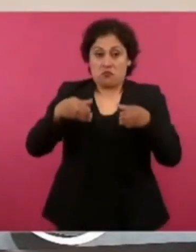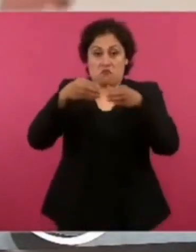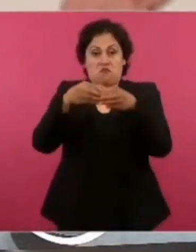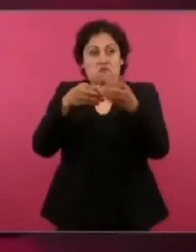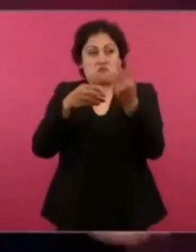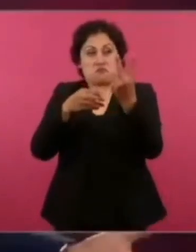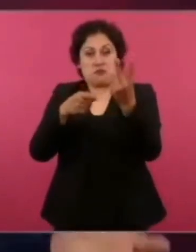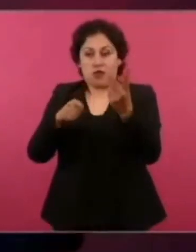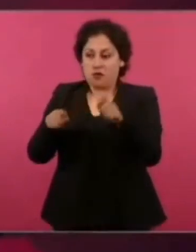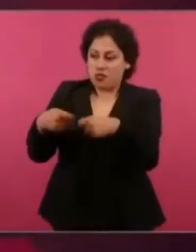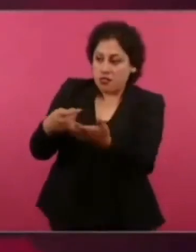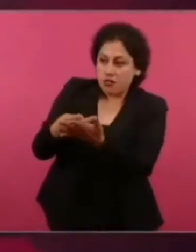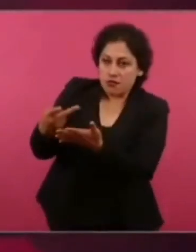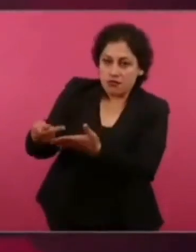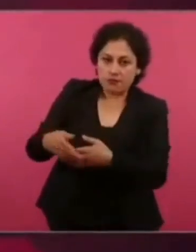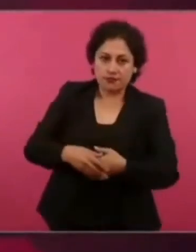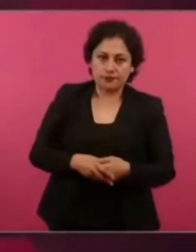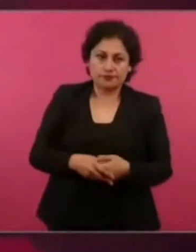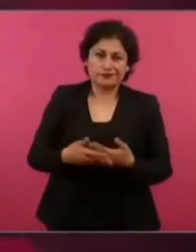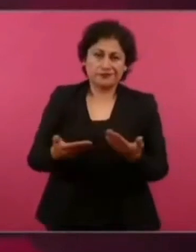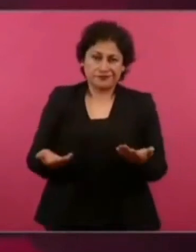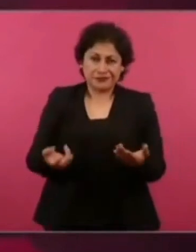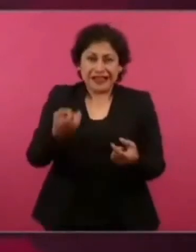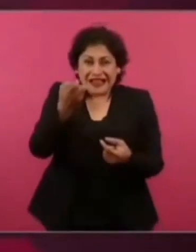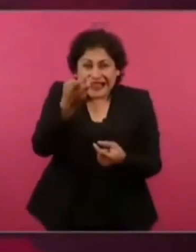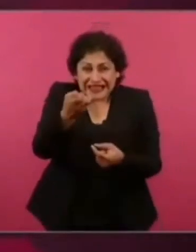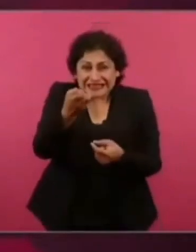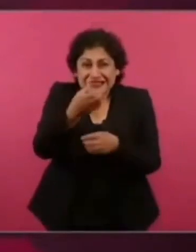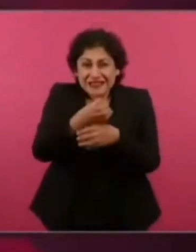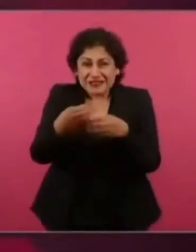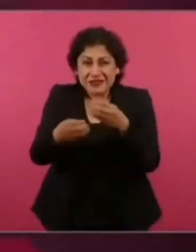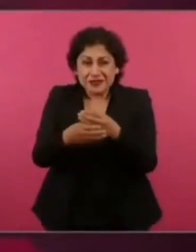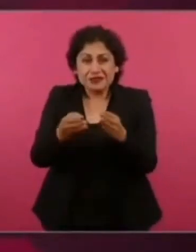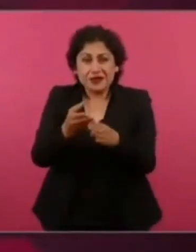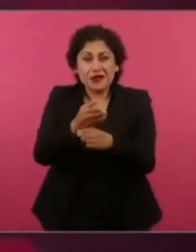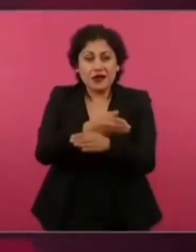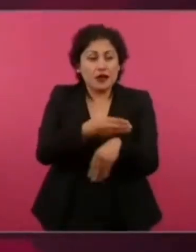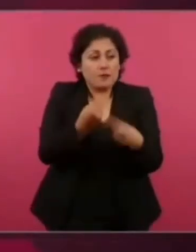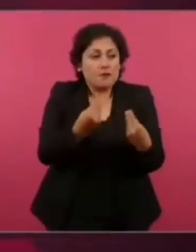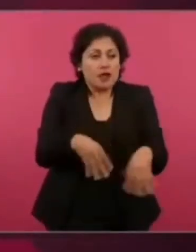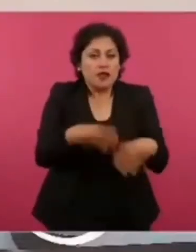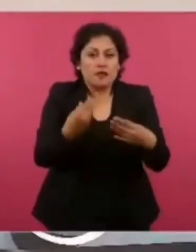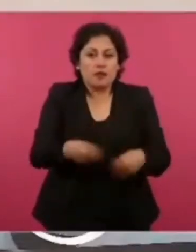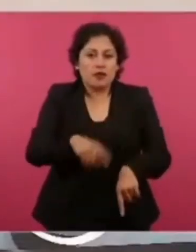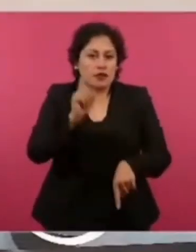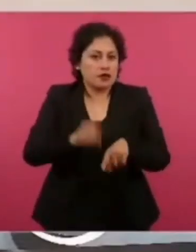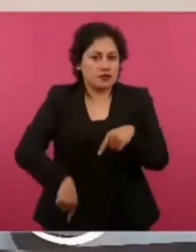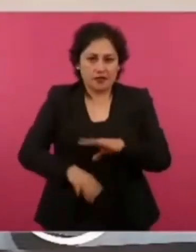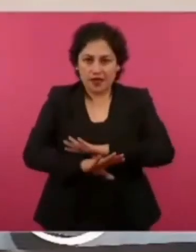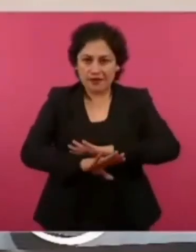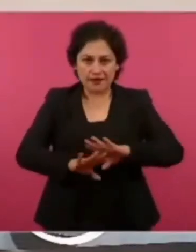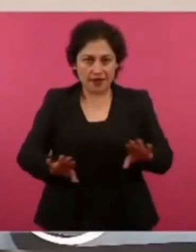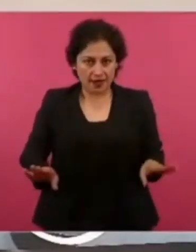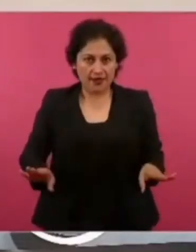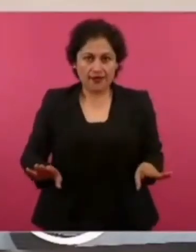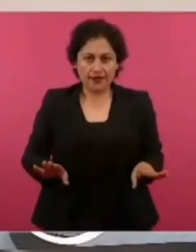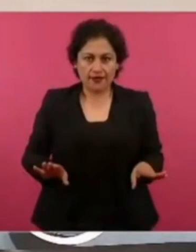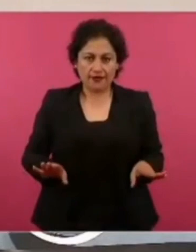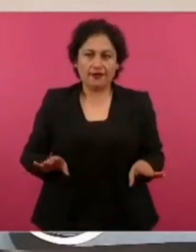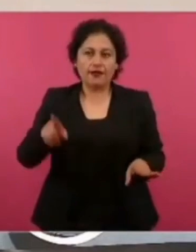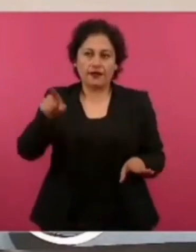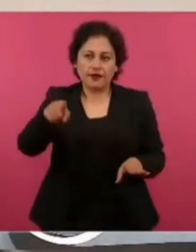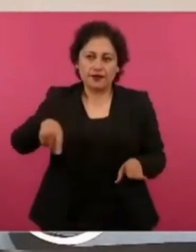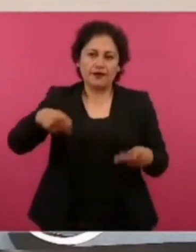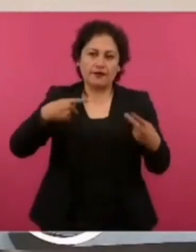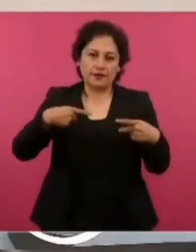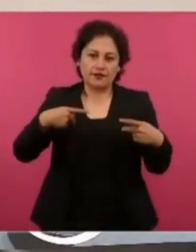Entonces, todo eso es lo que está pasando con relación a los libros. No es que no tengan matemática,